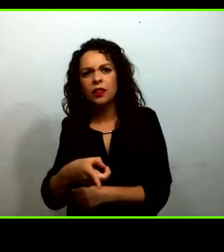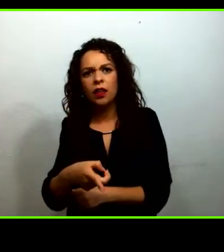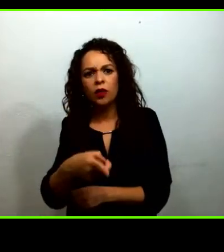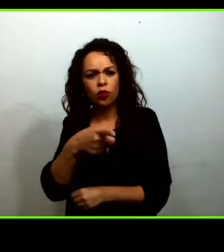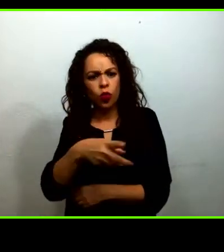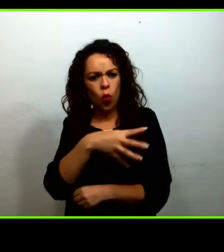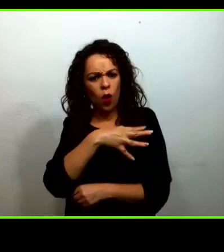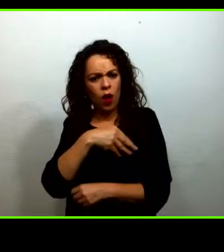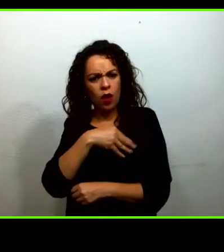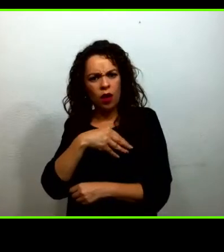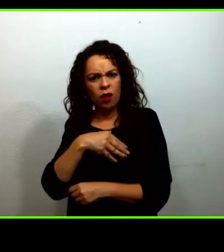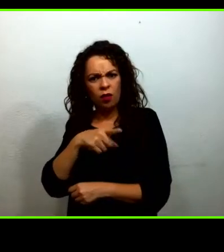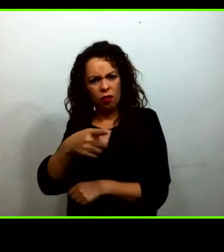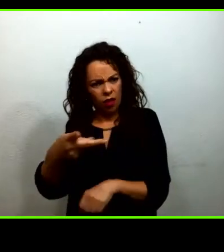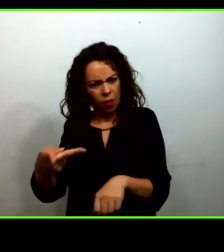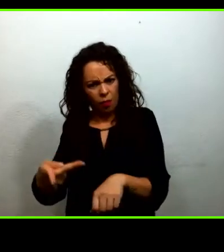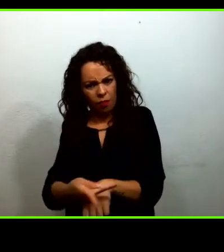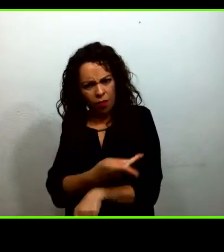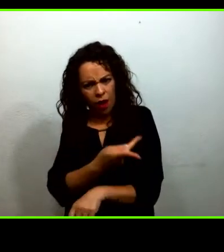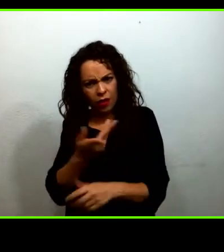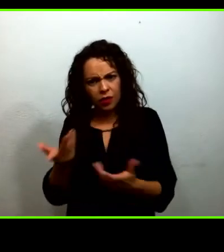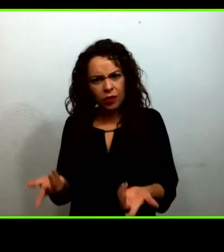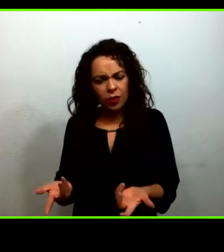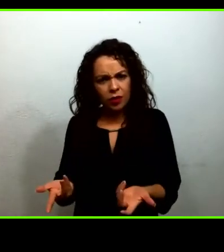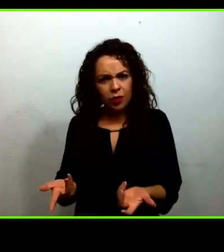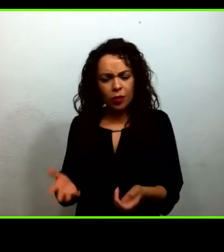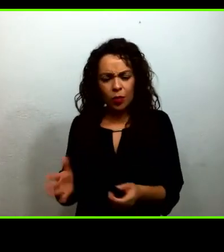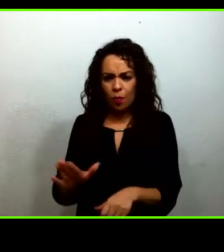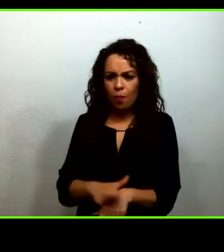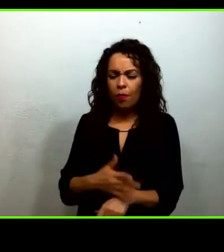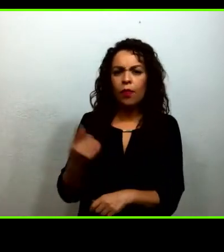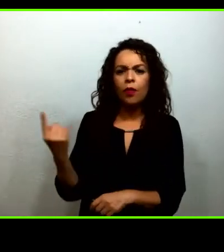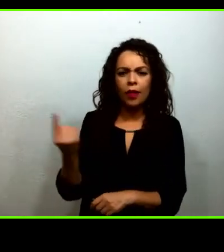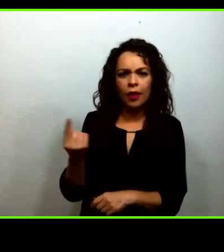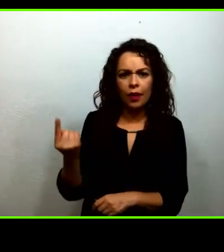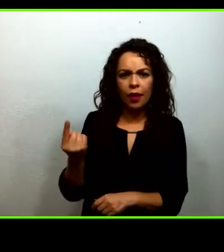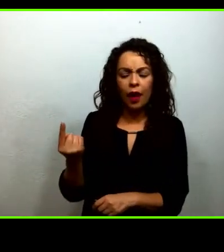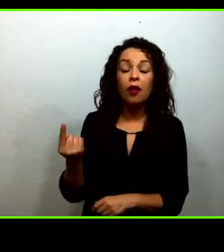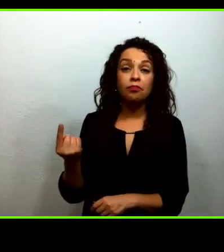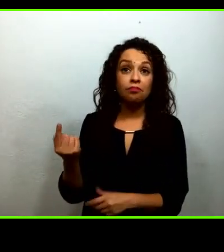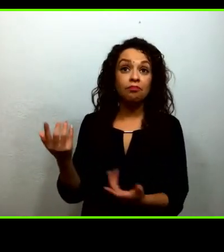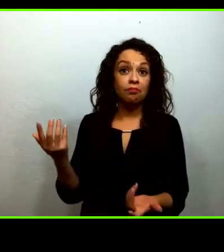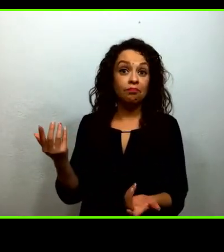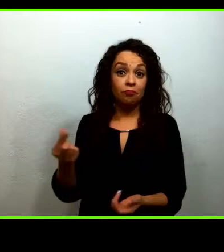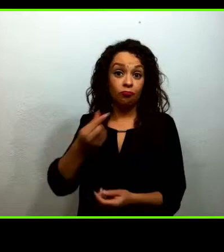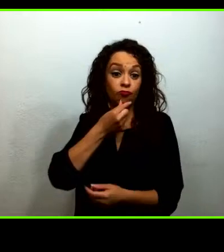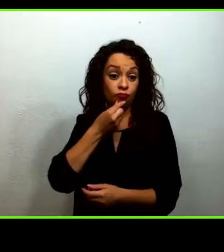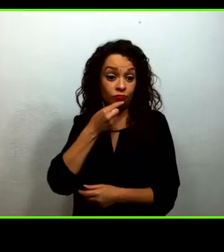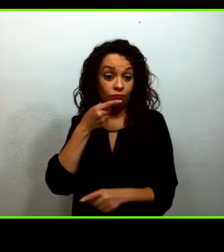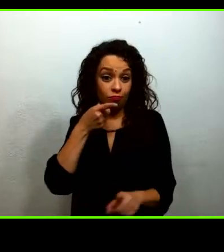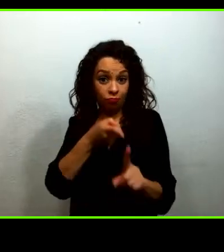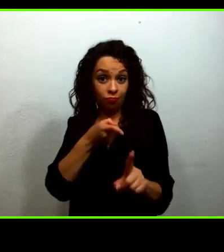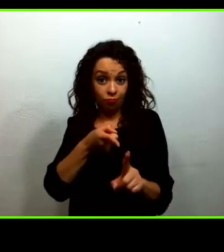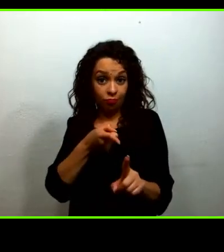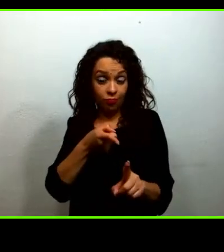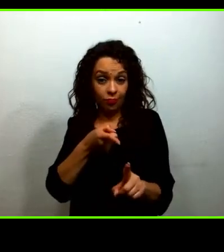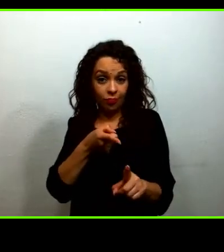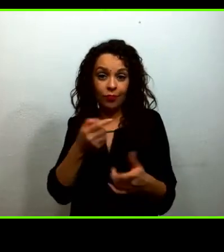ciclo escolar pasado porque este niño o este jovencito